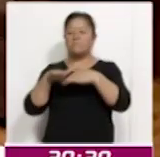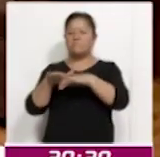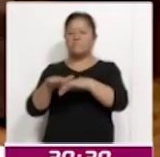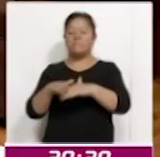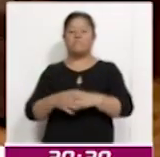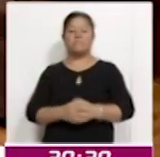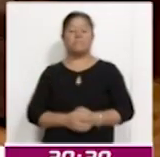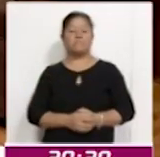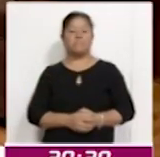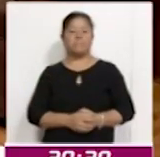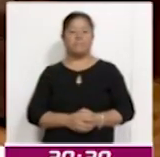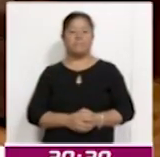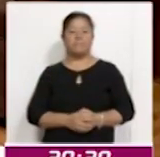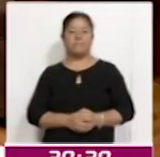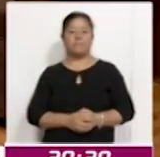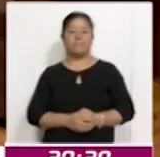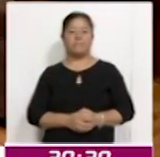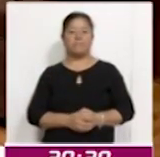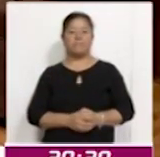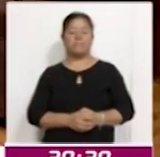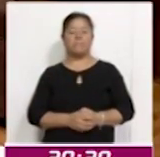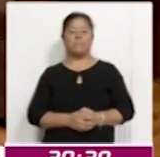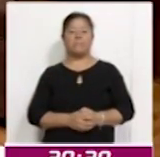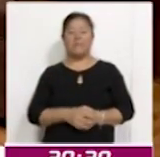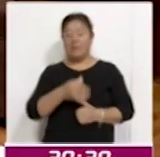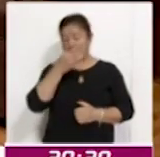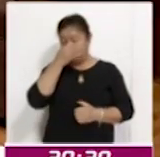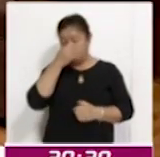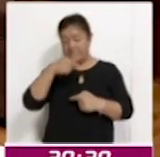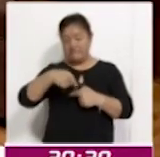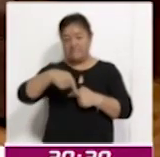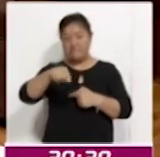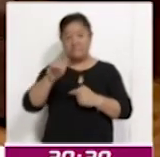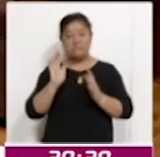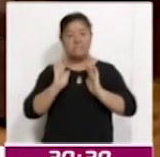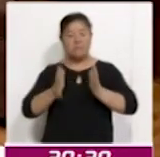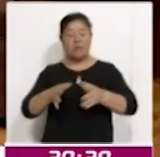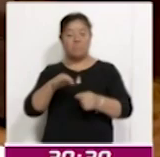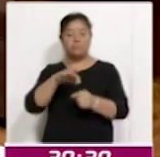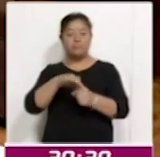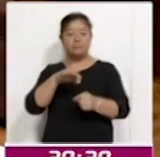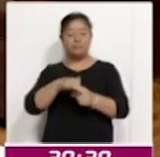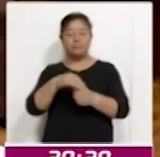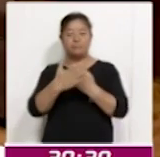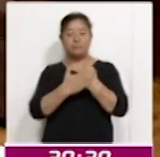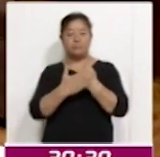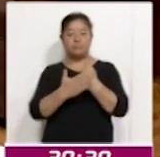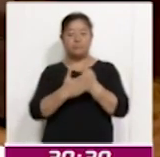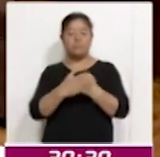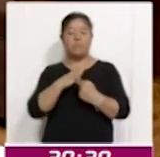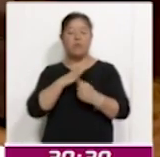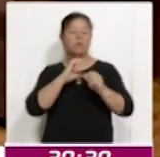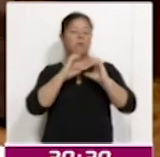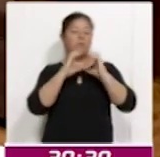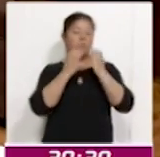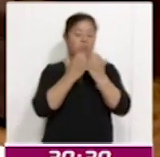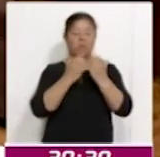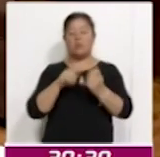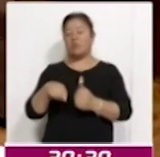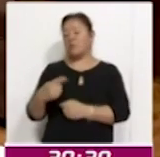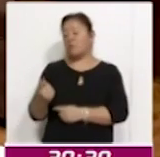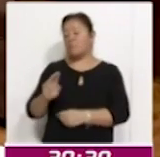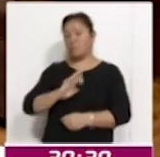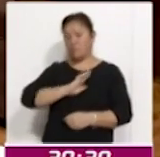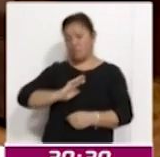más que nada, estamos a nada ya de la contienda extraordinaria que tendrá lugar en un municipio y una comunidad. Y nos viene a